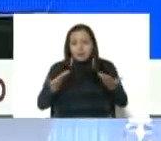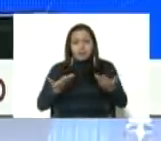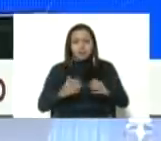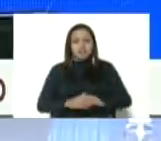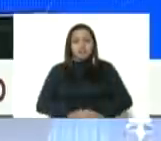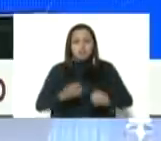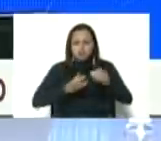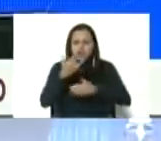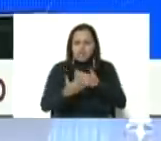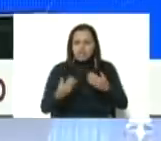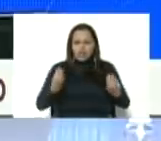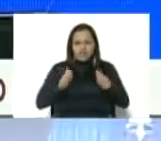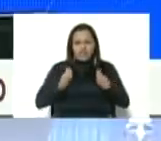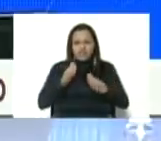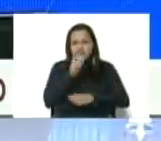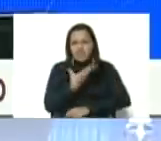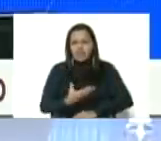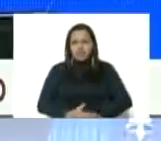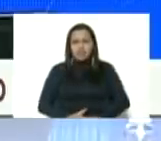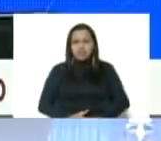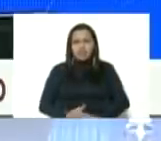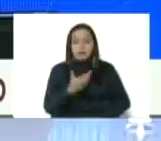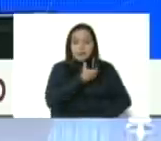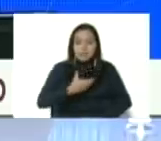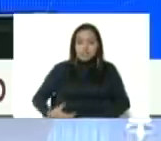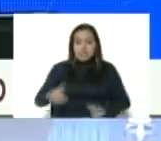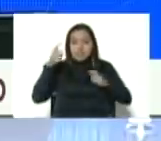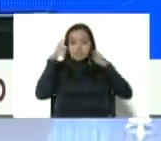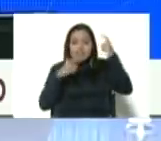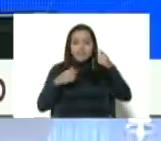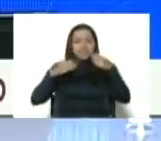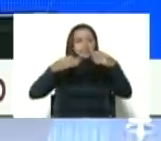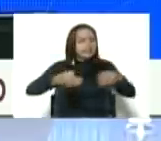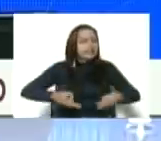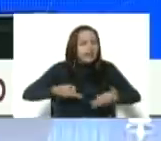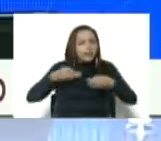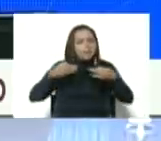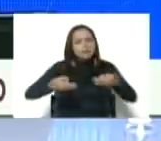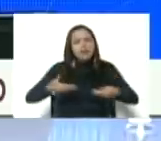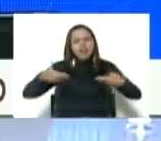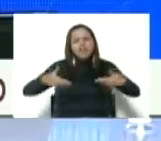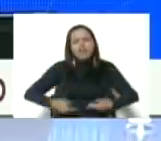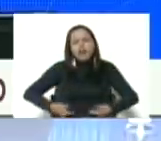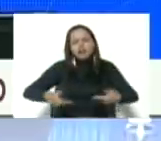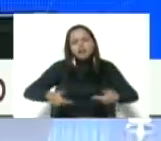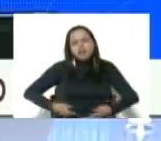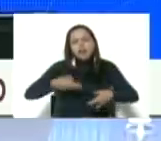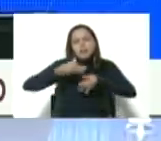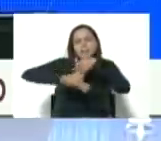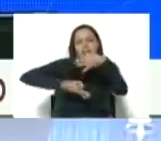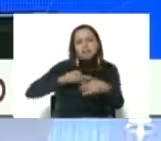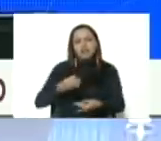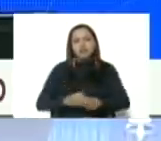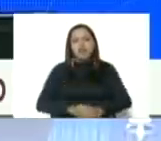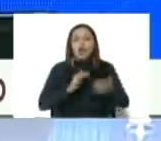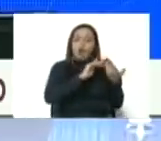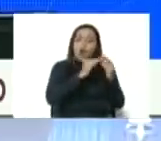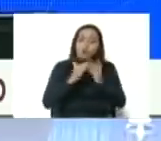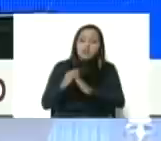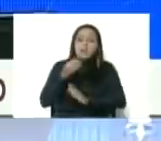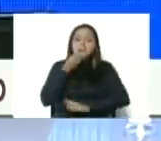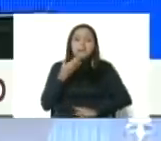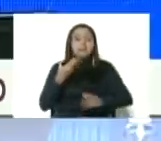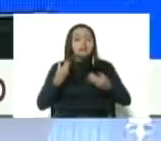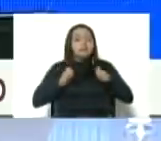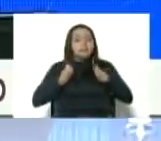viviendo, que nuestro comandante Chávez tanto batalló, tanto explicó. Bueno, las comunidades del vivir